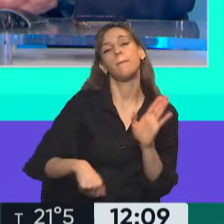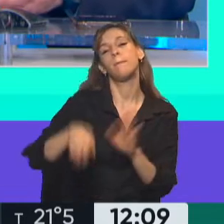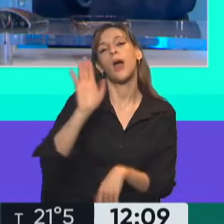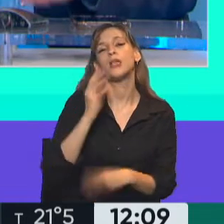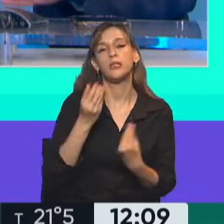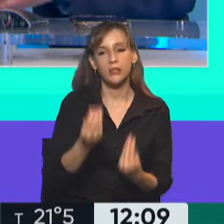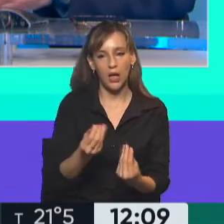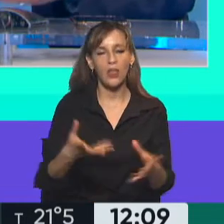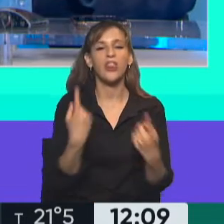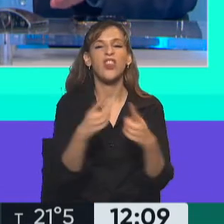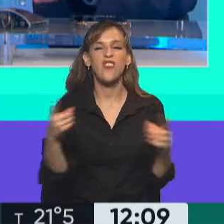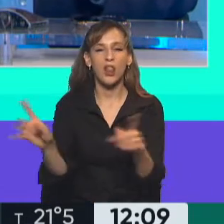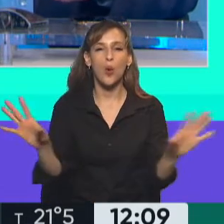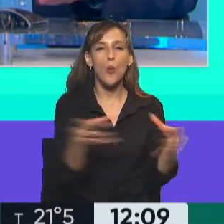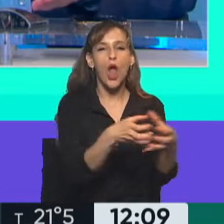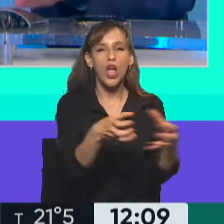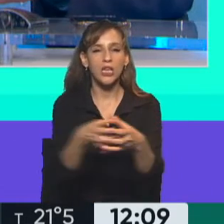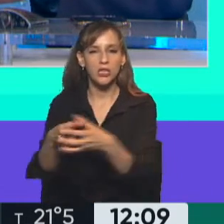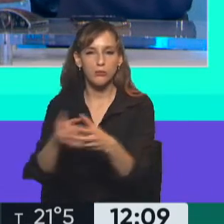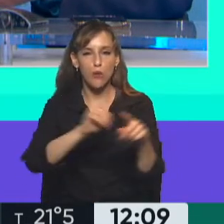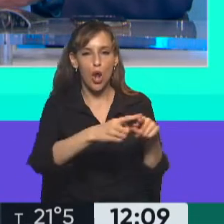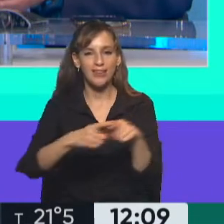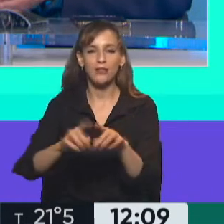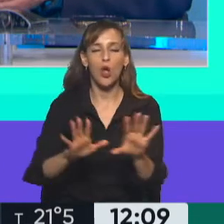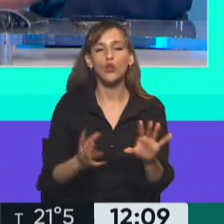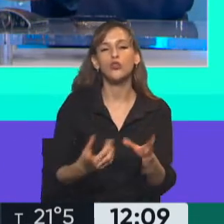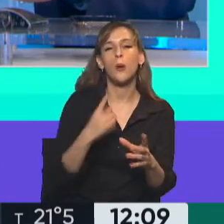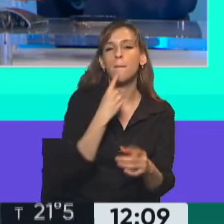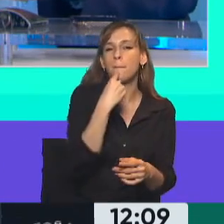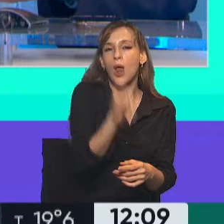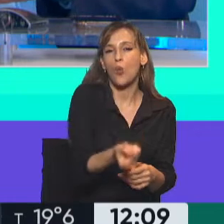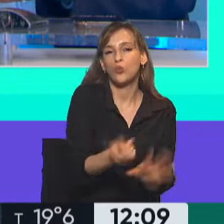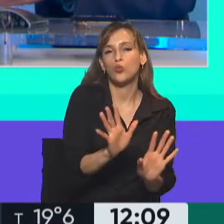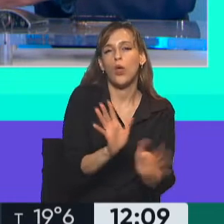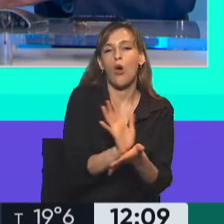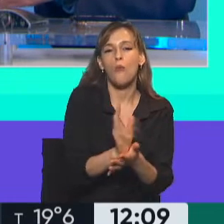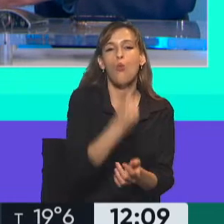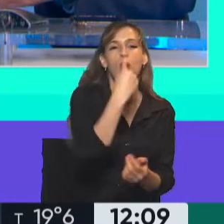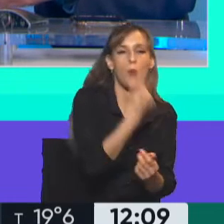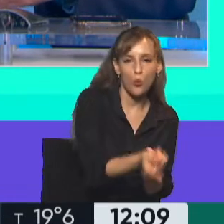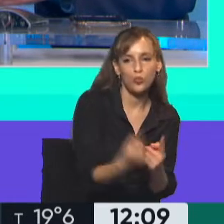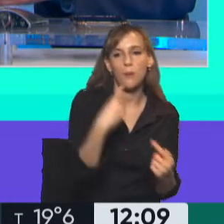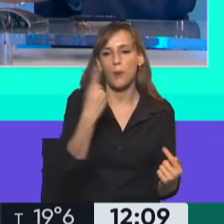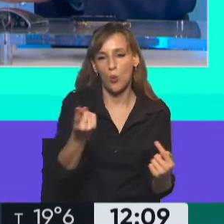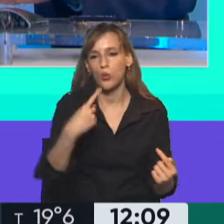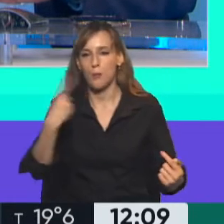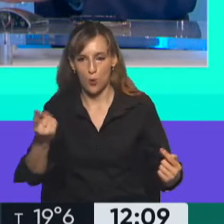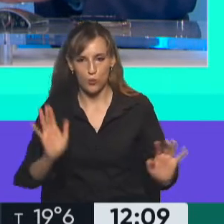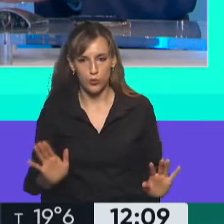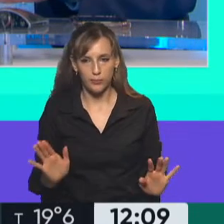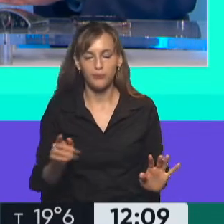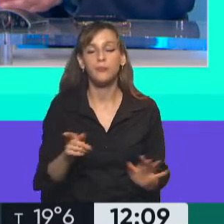diferentes bloques políticos, principalmente, Juntos por el Cambio, respecto a cuál es,